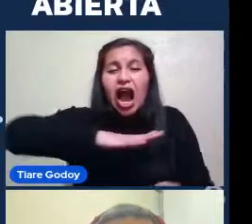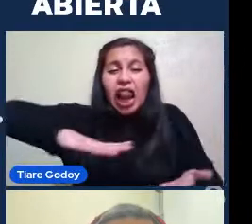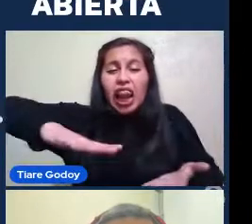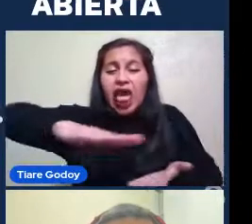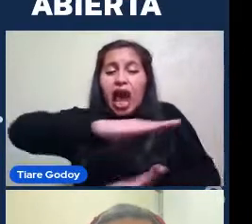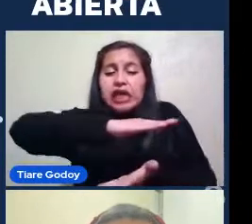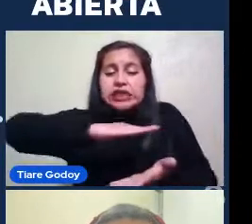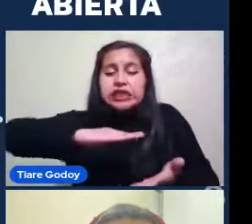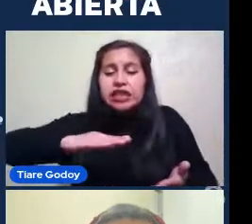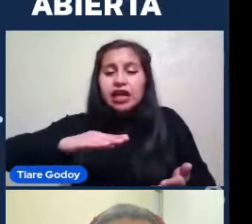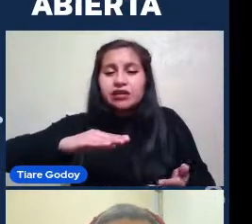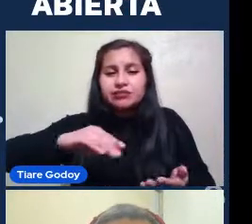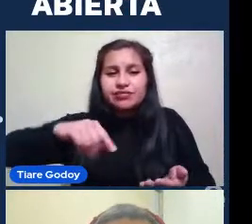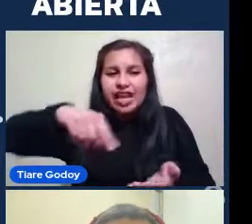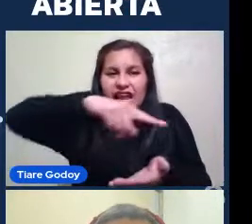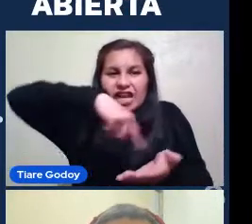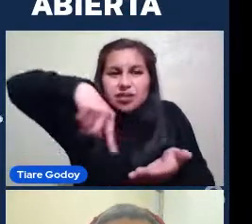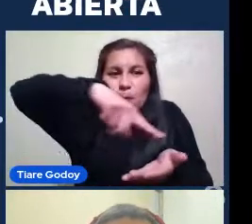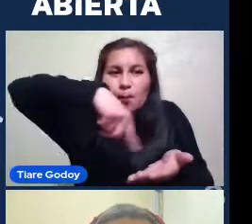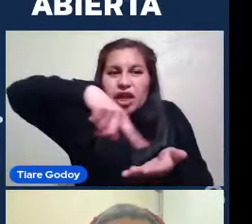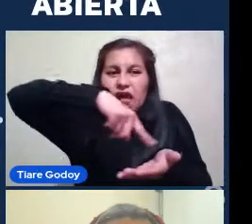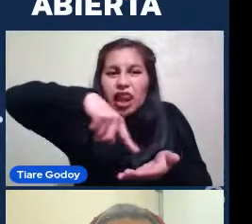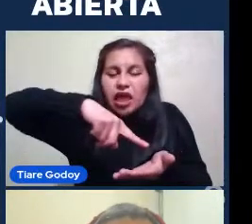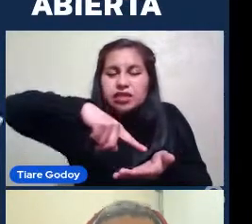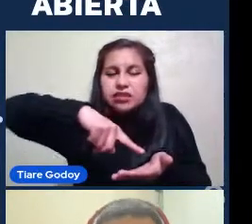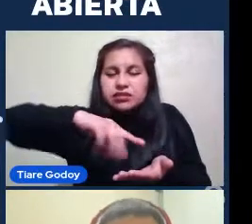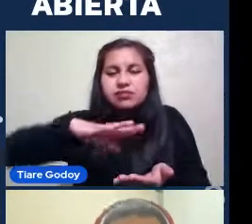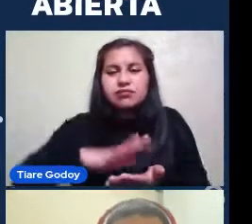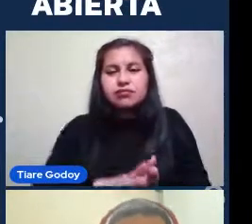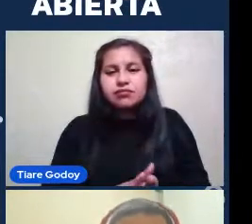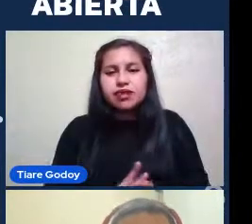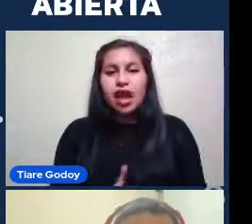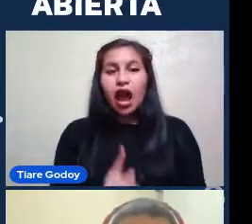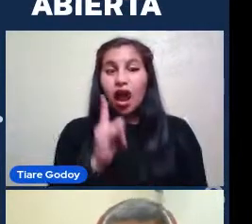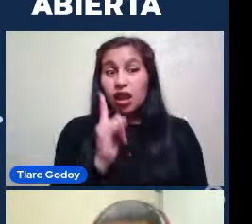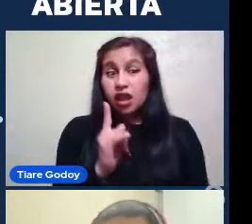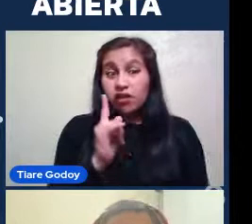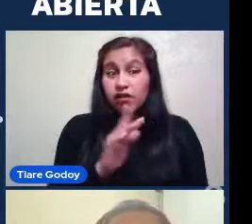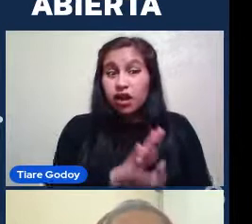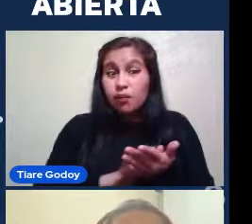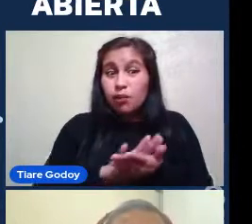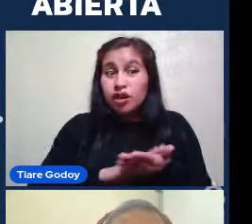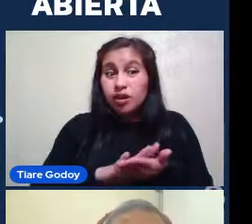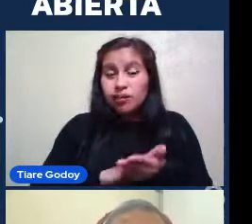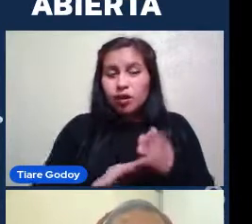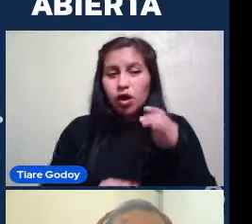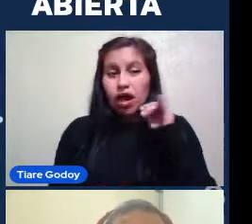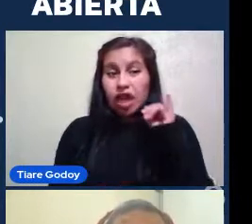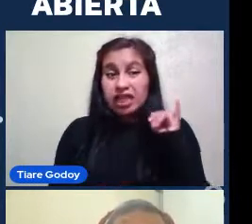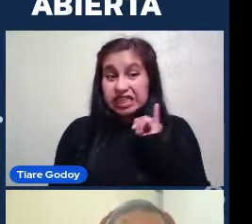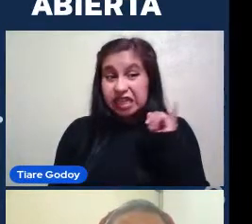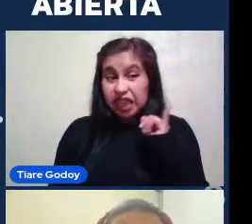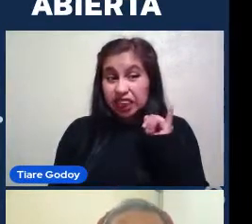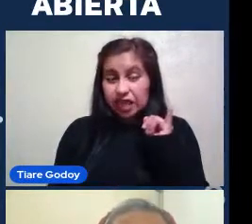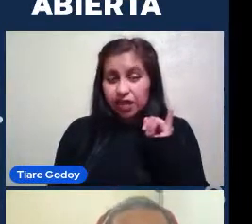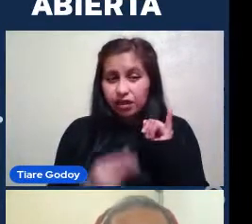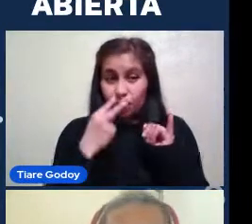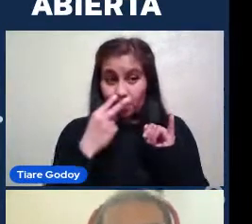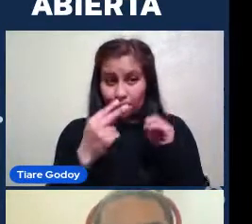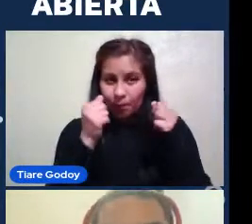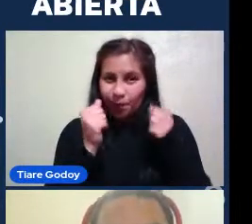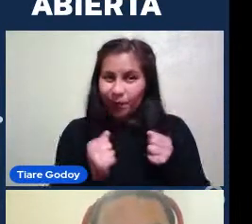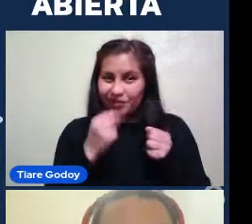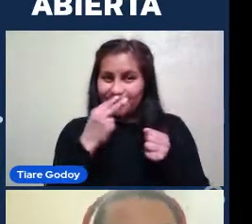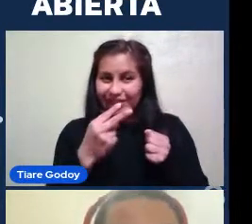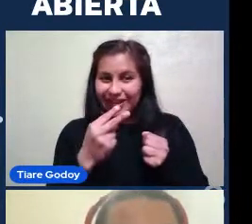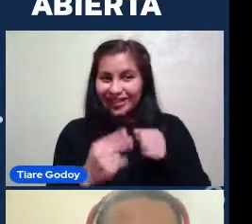Que están Acá Son La de Arriba A la Izquierda Lamentablemente Aquí no me